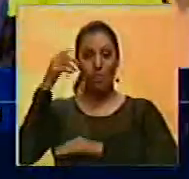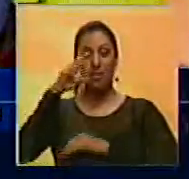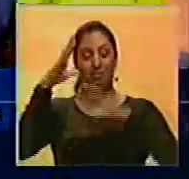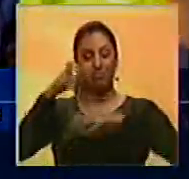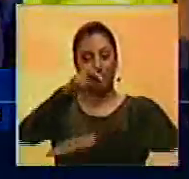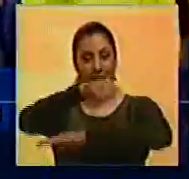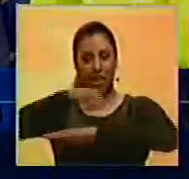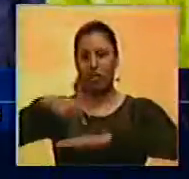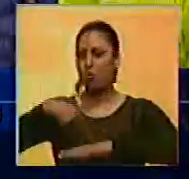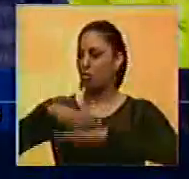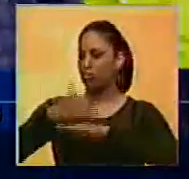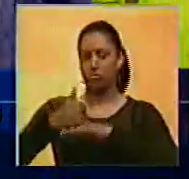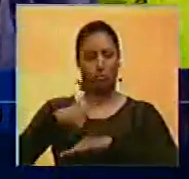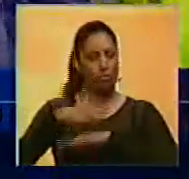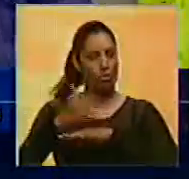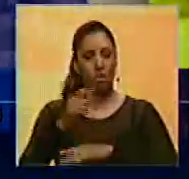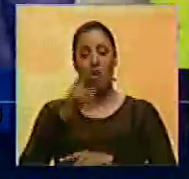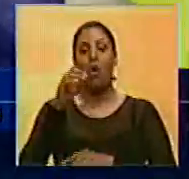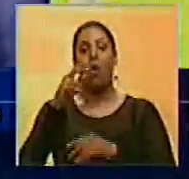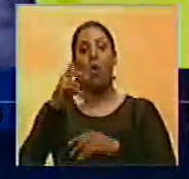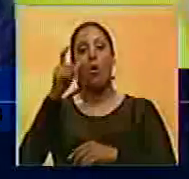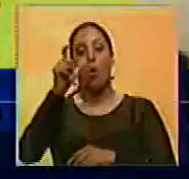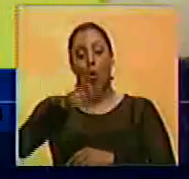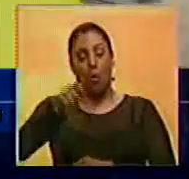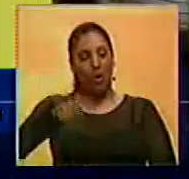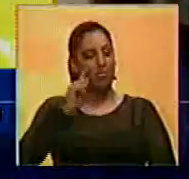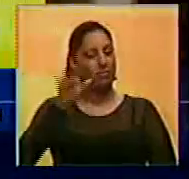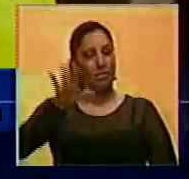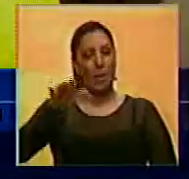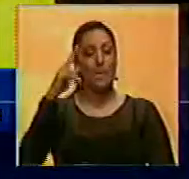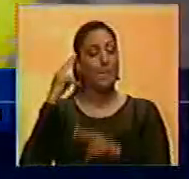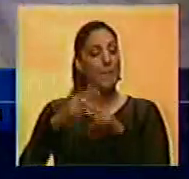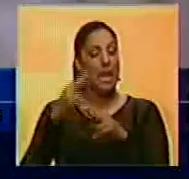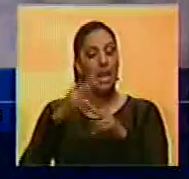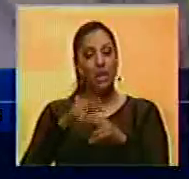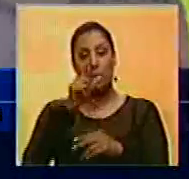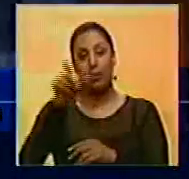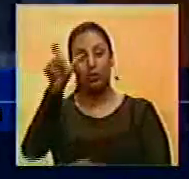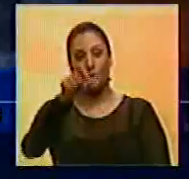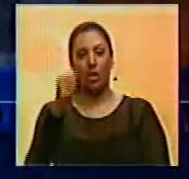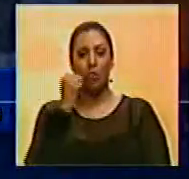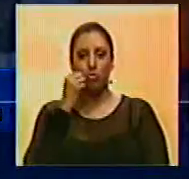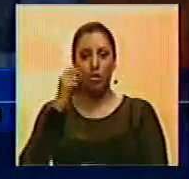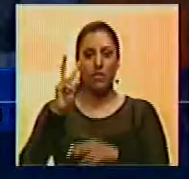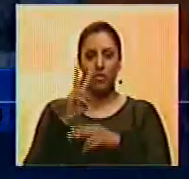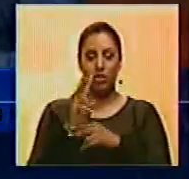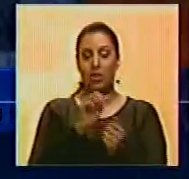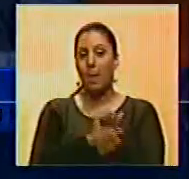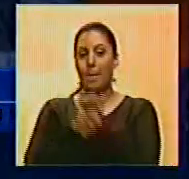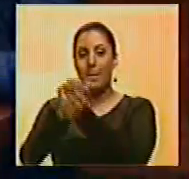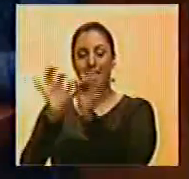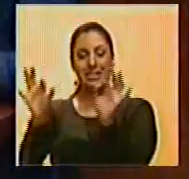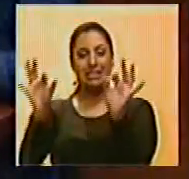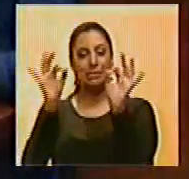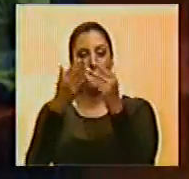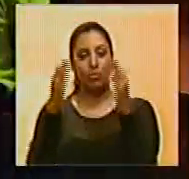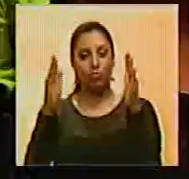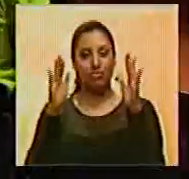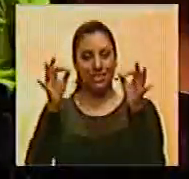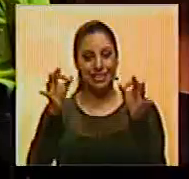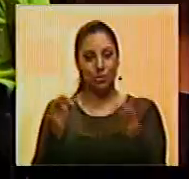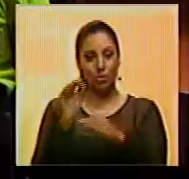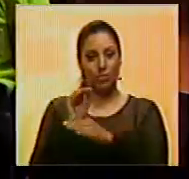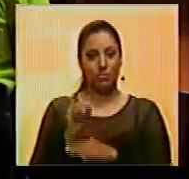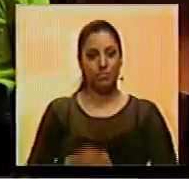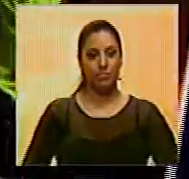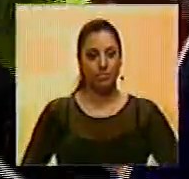años se declaró inocente, un juez lo procesó por considerarlo un peligro para la sociedad y fue recluido en un pabellón especial por motivos de